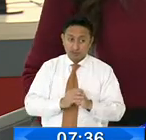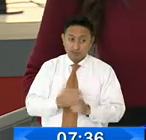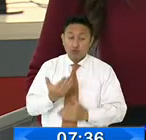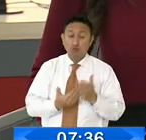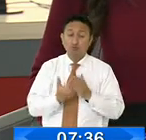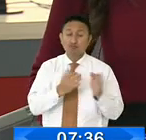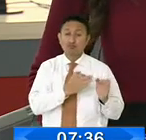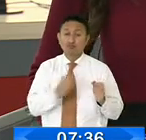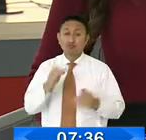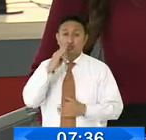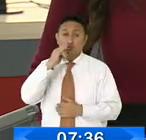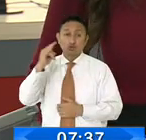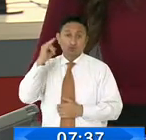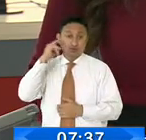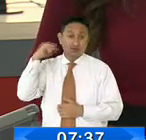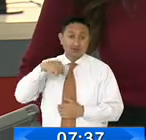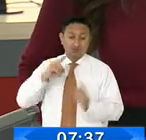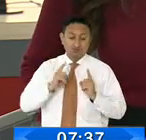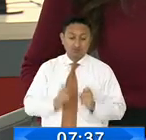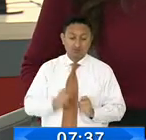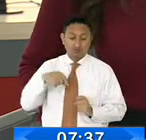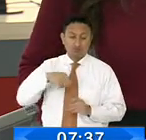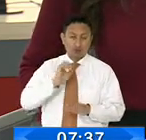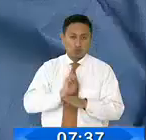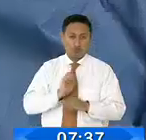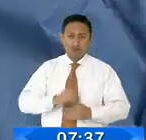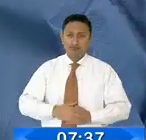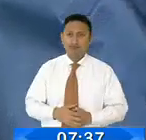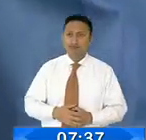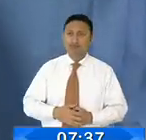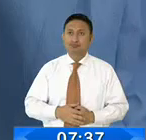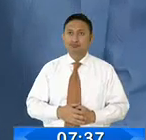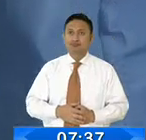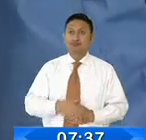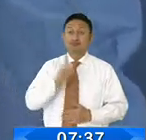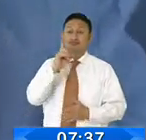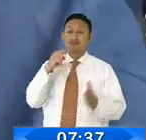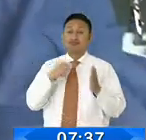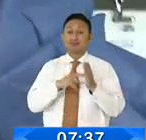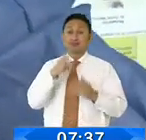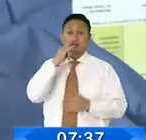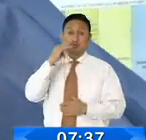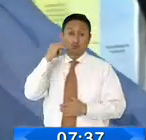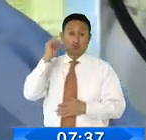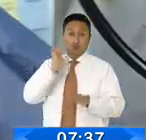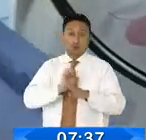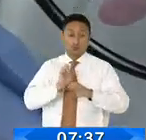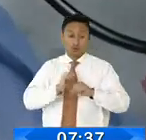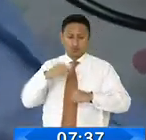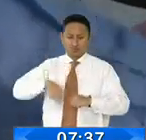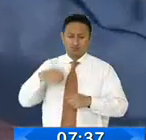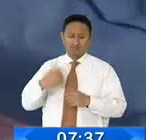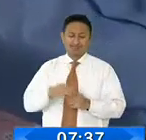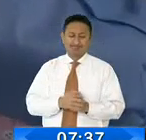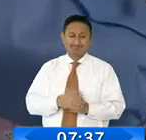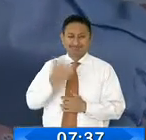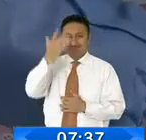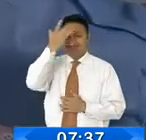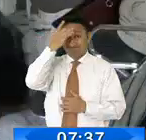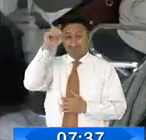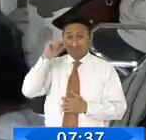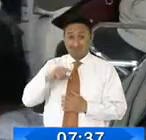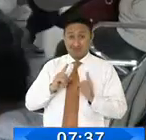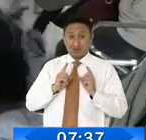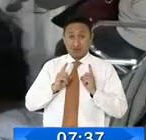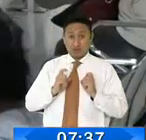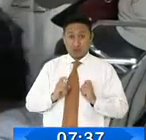tratamientos de niños y niñas con cáncer en el país. Mil niños en Ecuador anualmente son diagnosticados con algún tipo de cáncer.